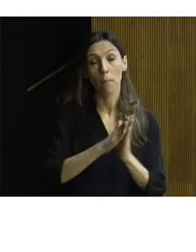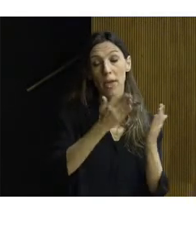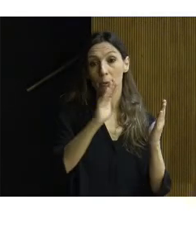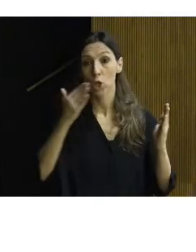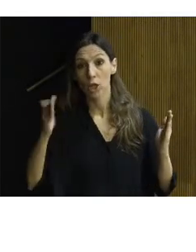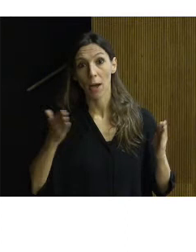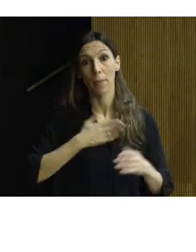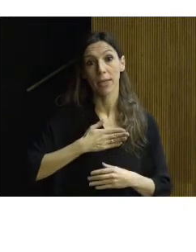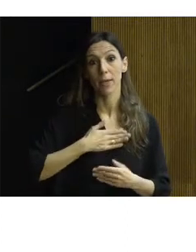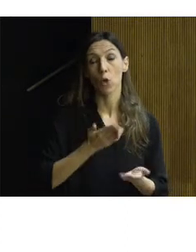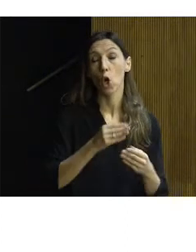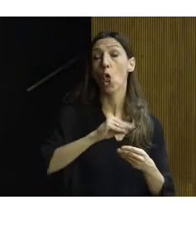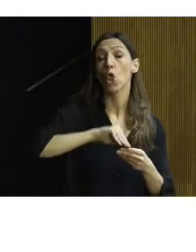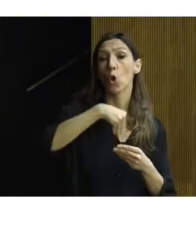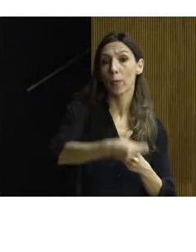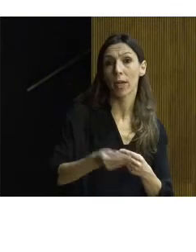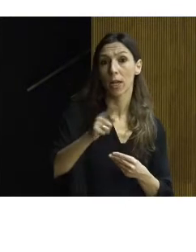documental y bibliográfico.